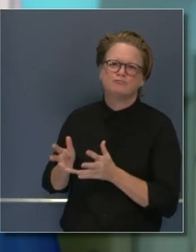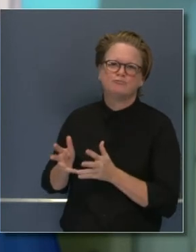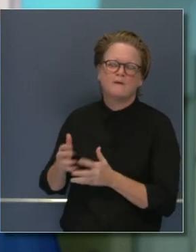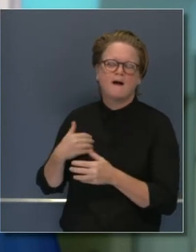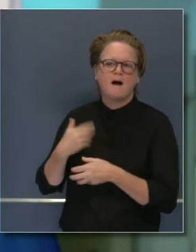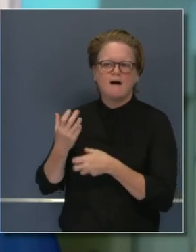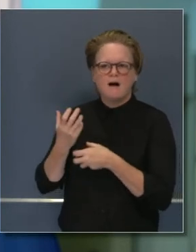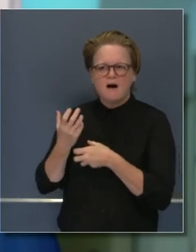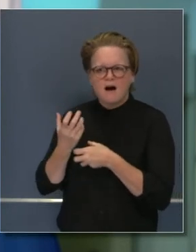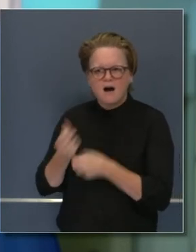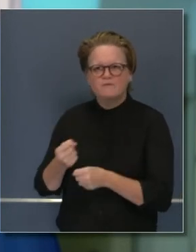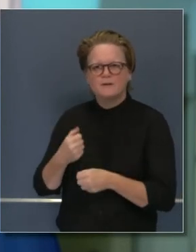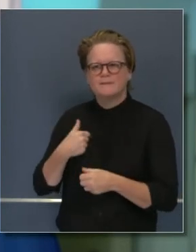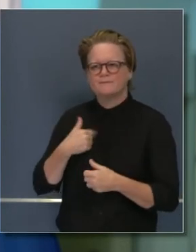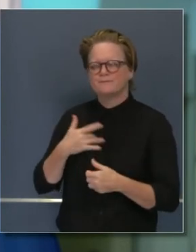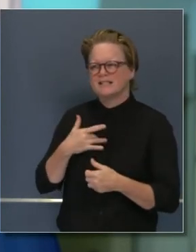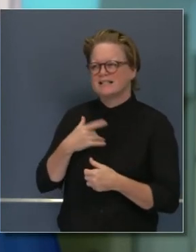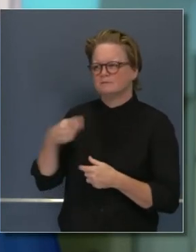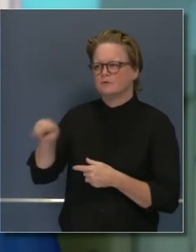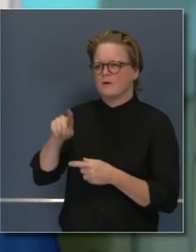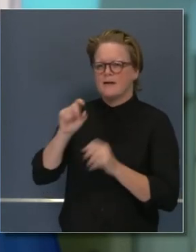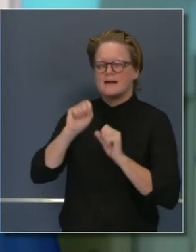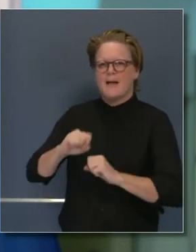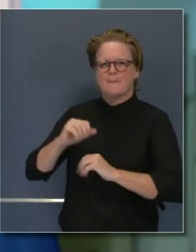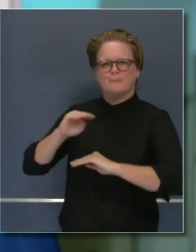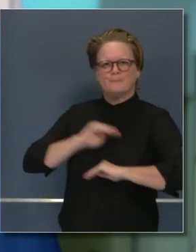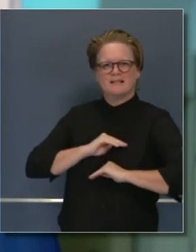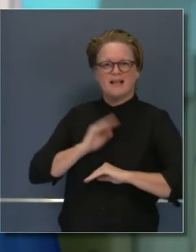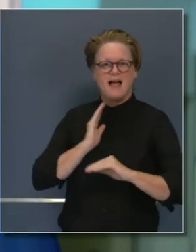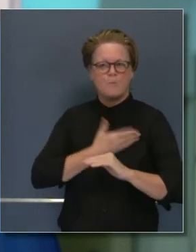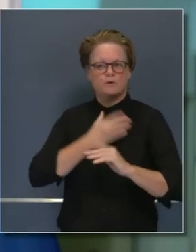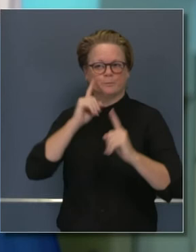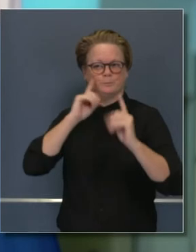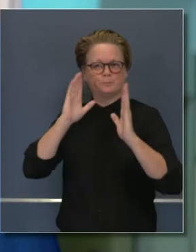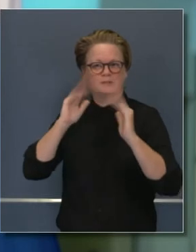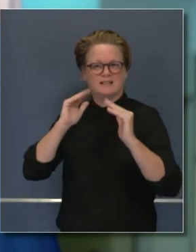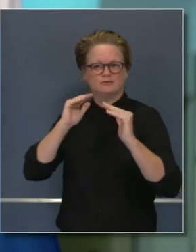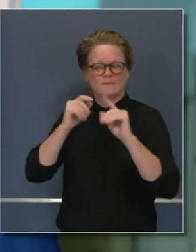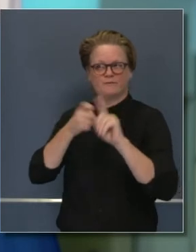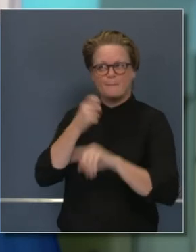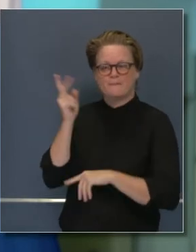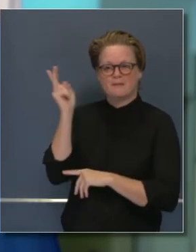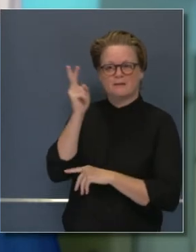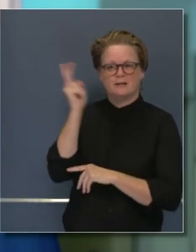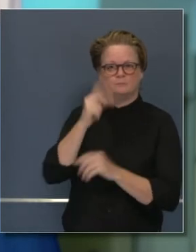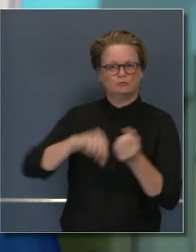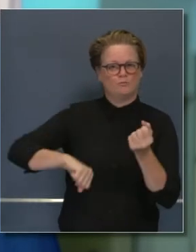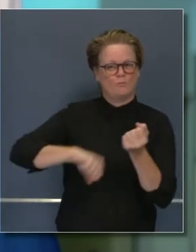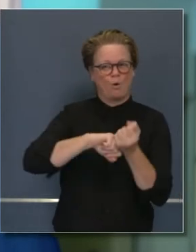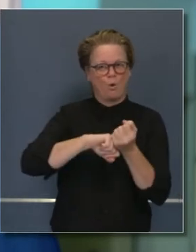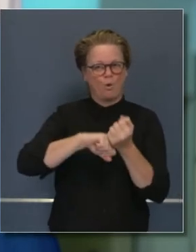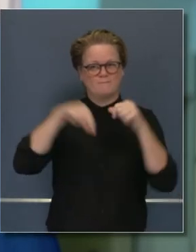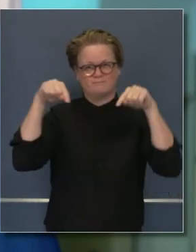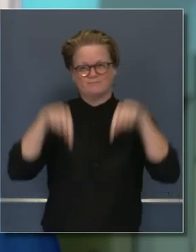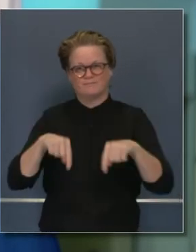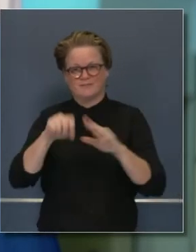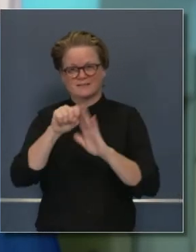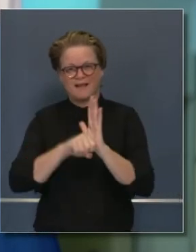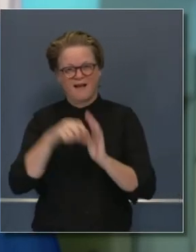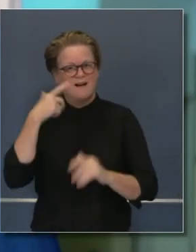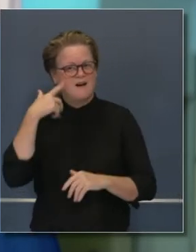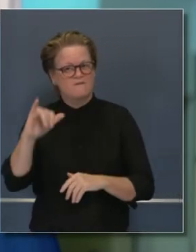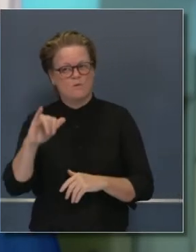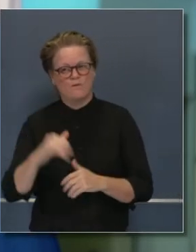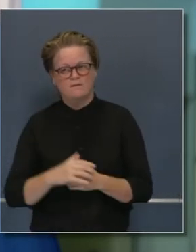y hemos tenido unas excelentes conversaciones. Y estoy muy confiado en que ellos podrán cumplir con las expectativas que